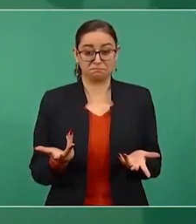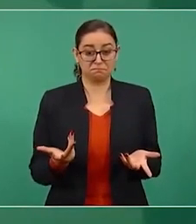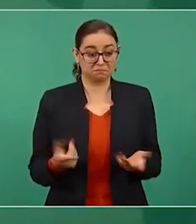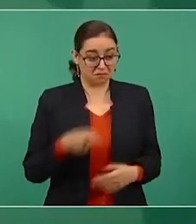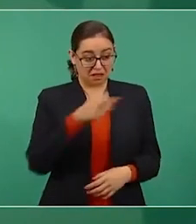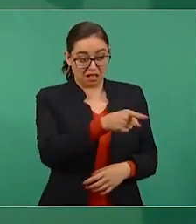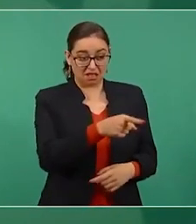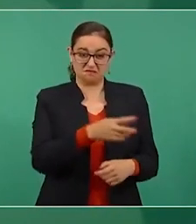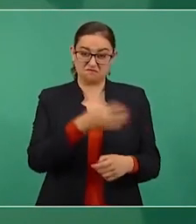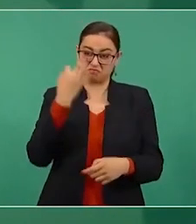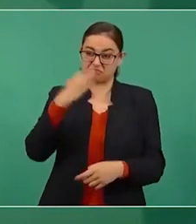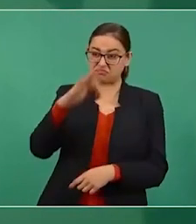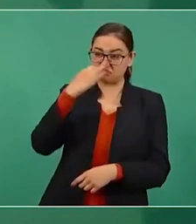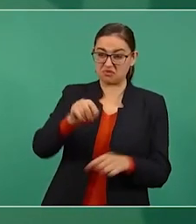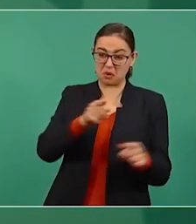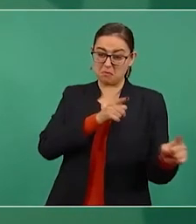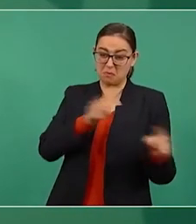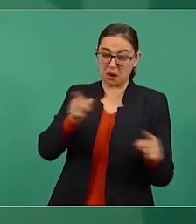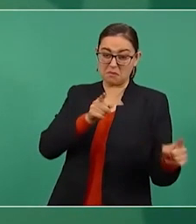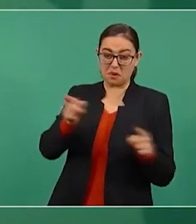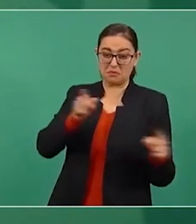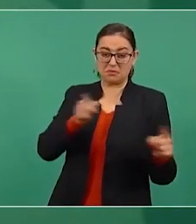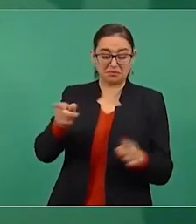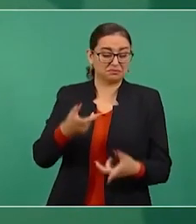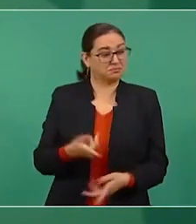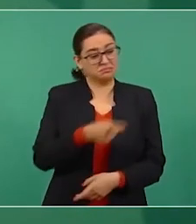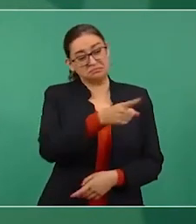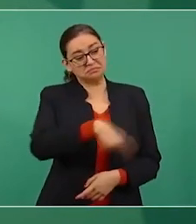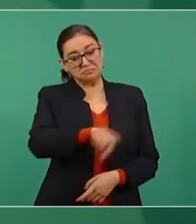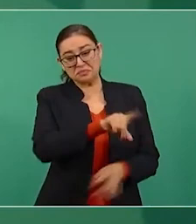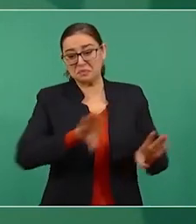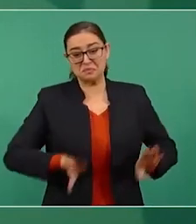insulta se degrada,